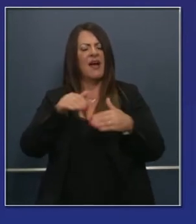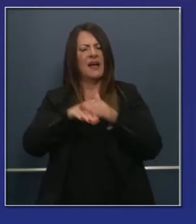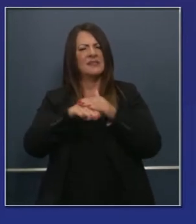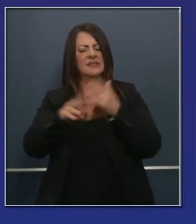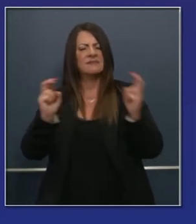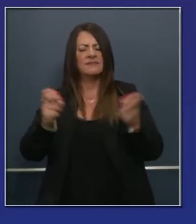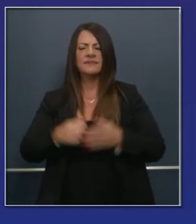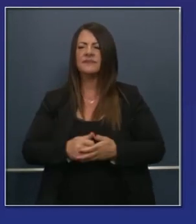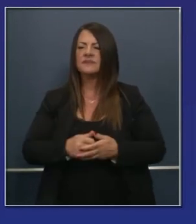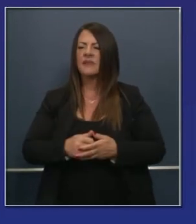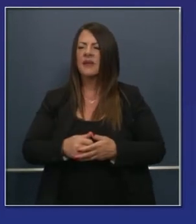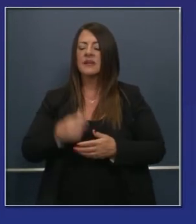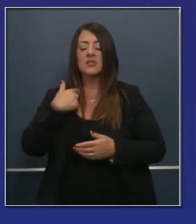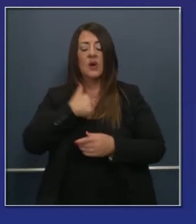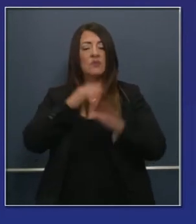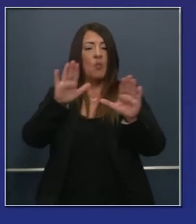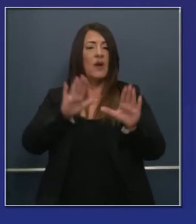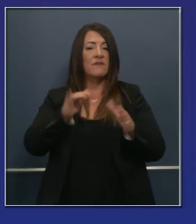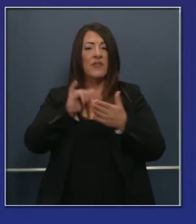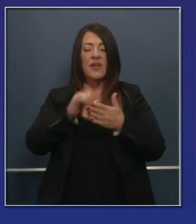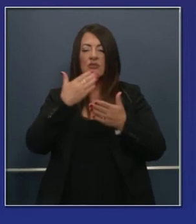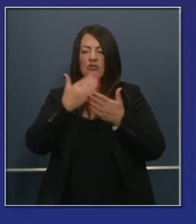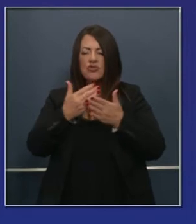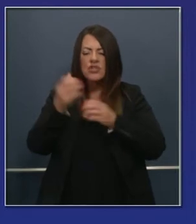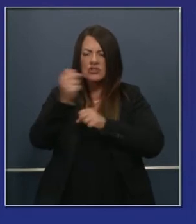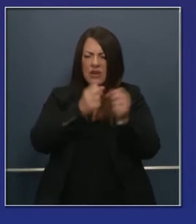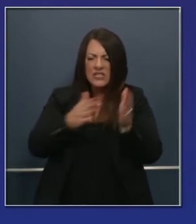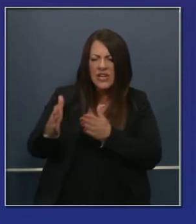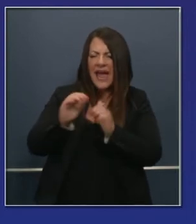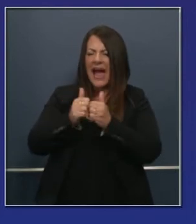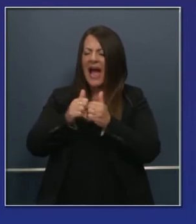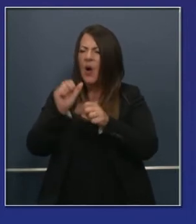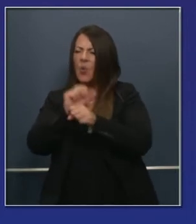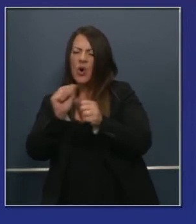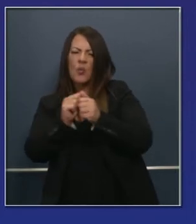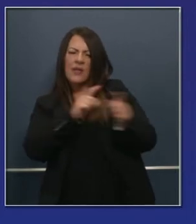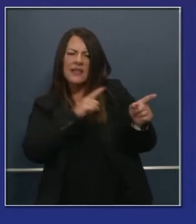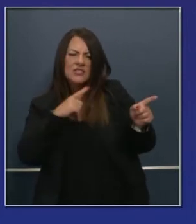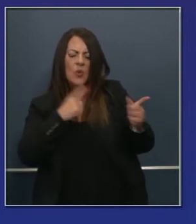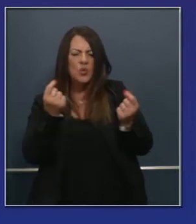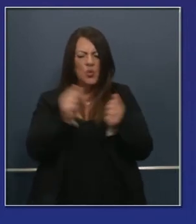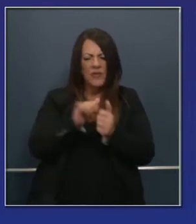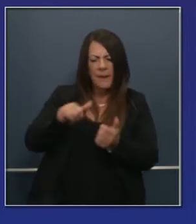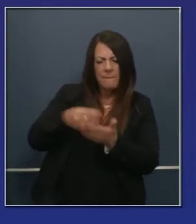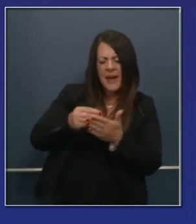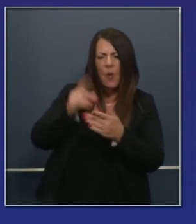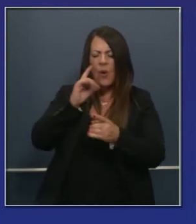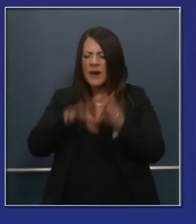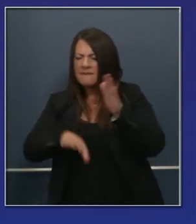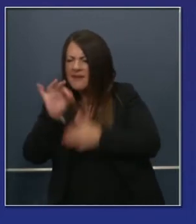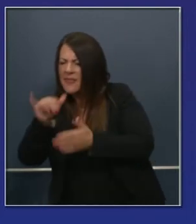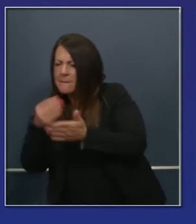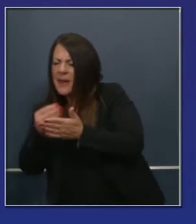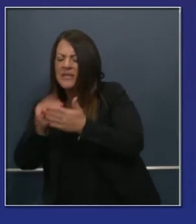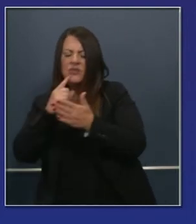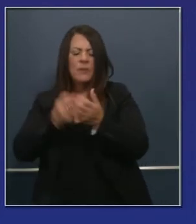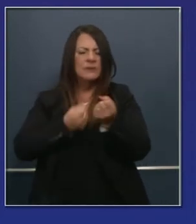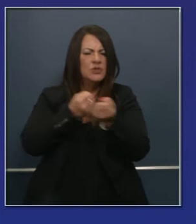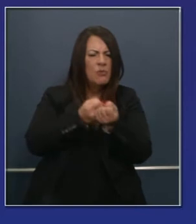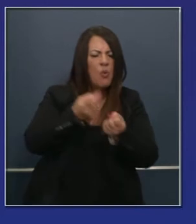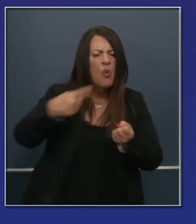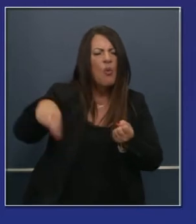puede hacer, de los mapas de colección de datos, ciertas estrategias de recopilación de fondos,